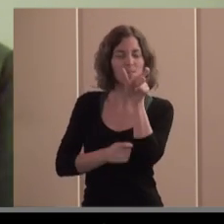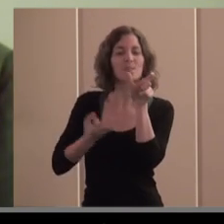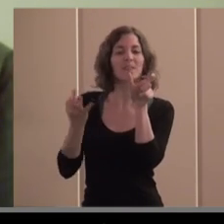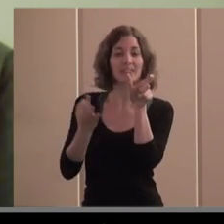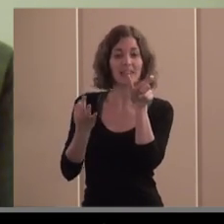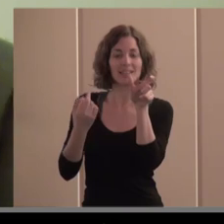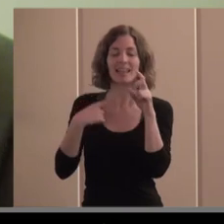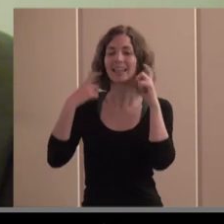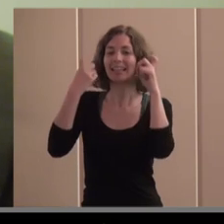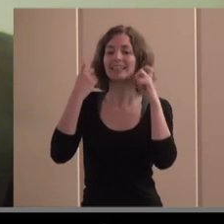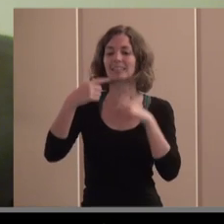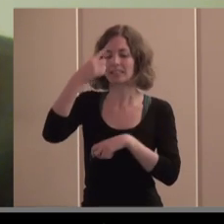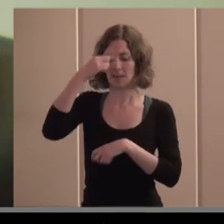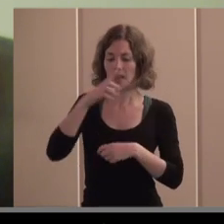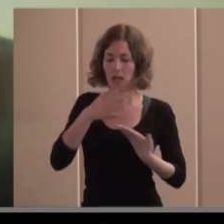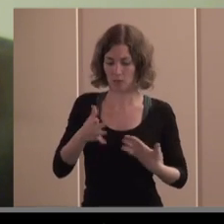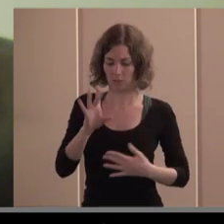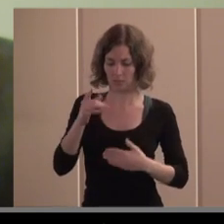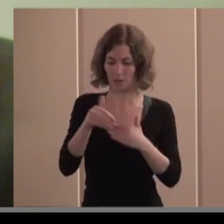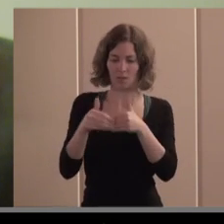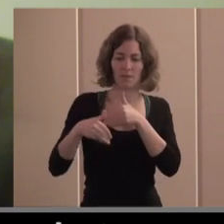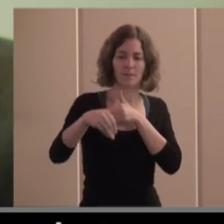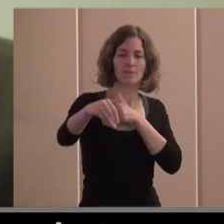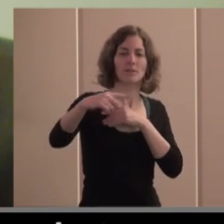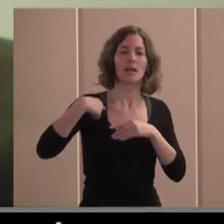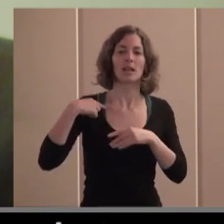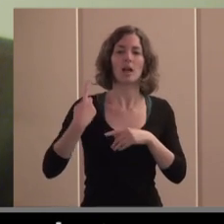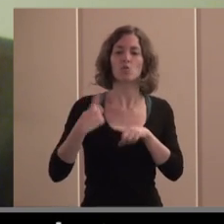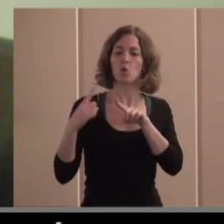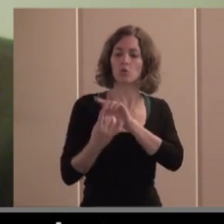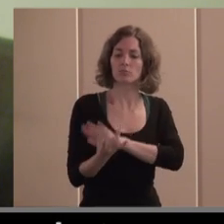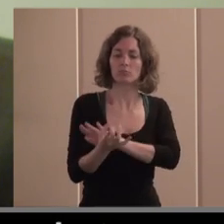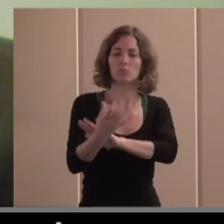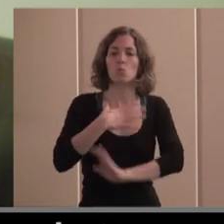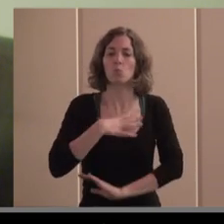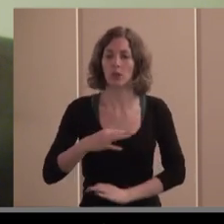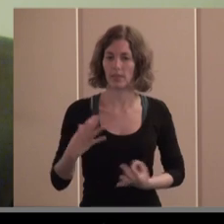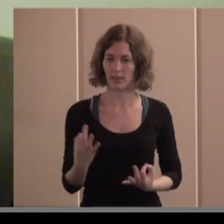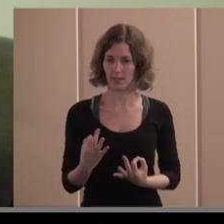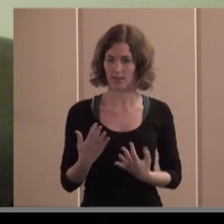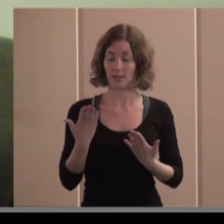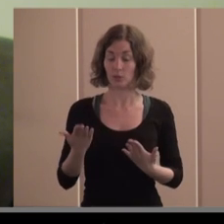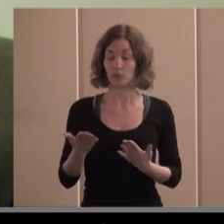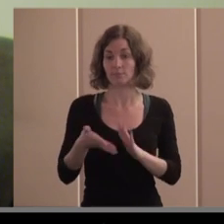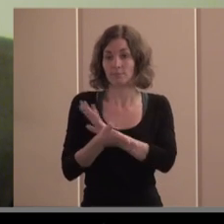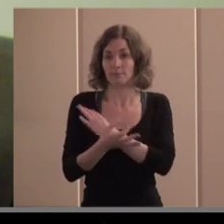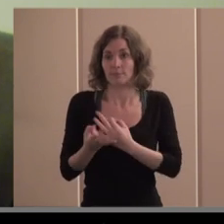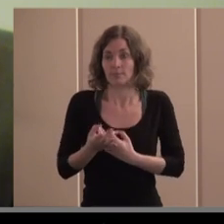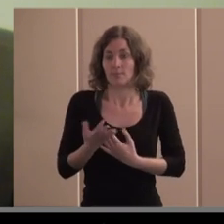intentando prever las distintas circunstancias con lo cual nadie más